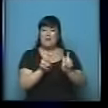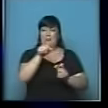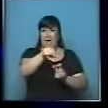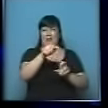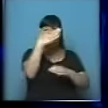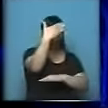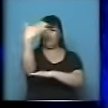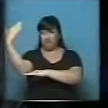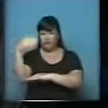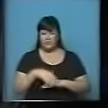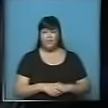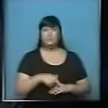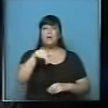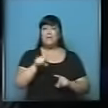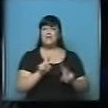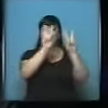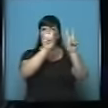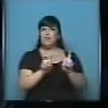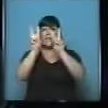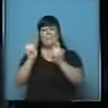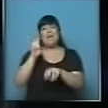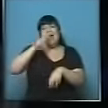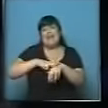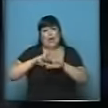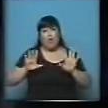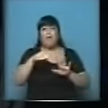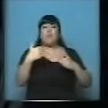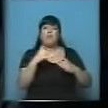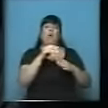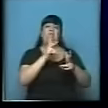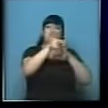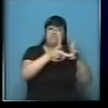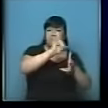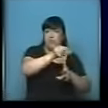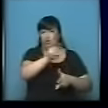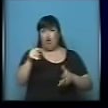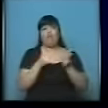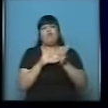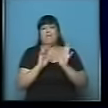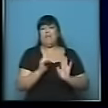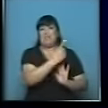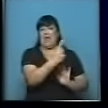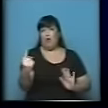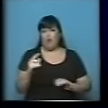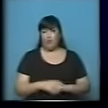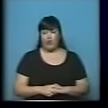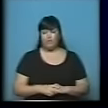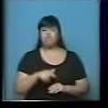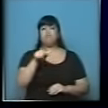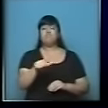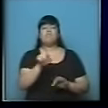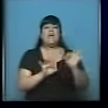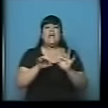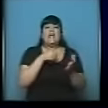desarrollar. Esos temas son sugerencias, lo pueden adoptar o no los candidatos en función del tiempo y de su